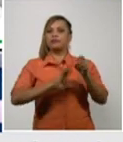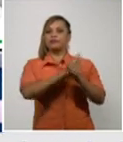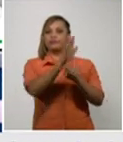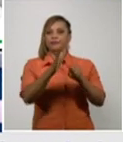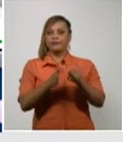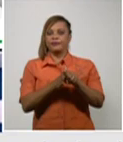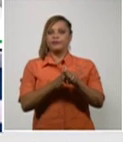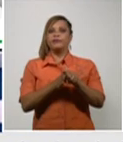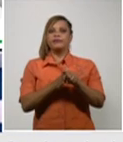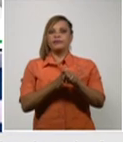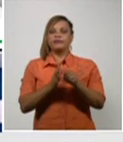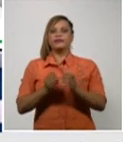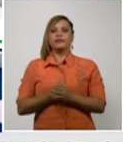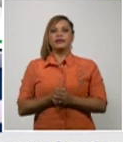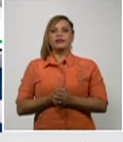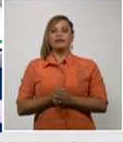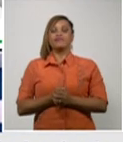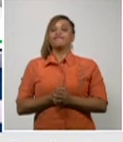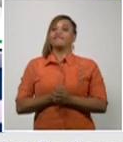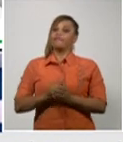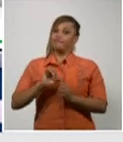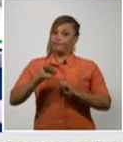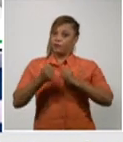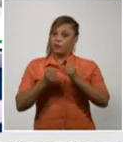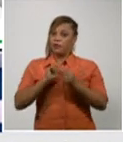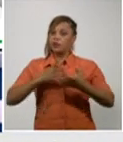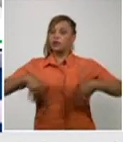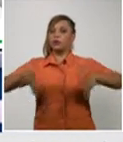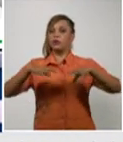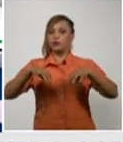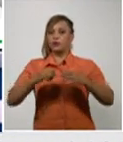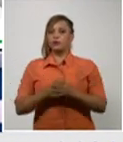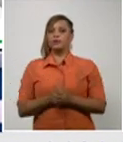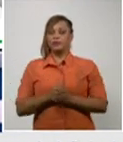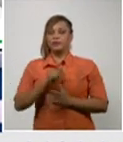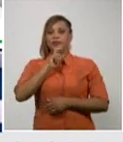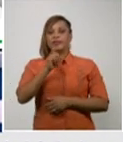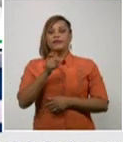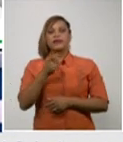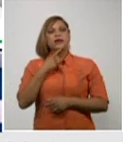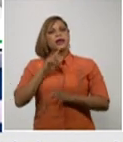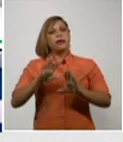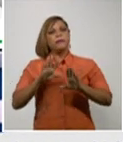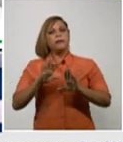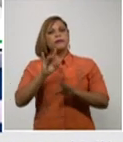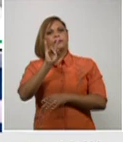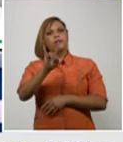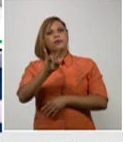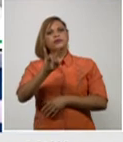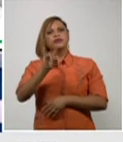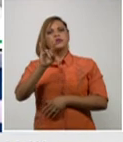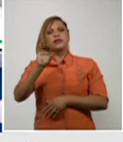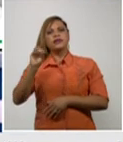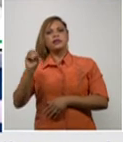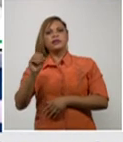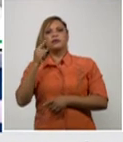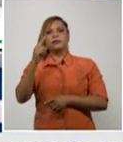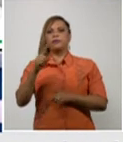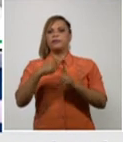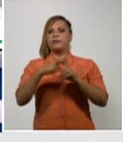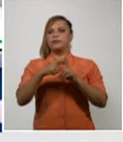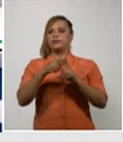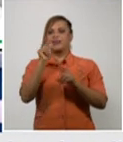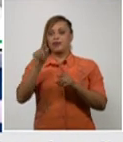-19 tensa la situación en estos momentos ya superamos nuevamente los 900 casos confirmados en una jornada